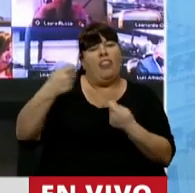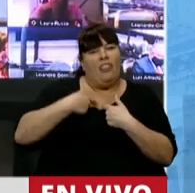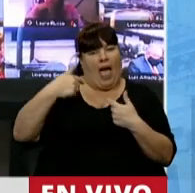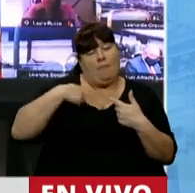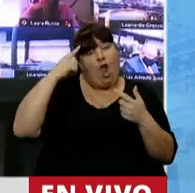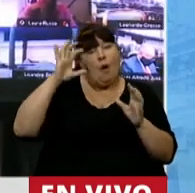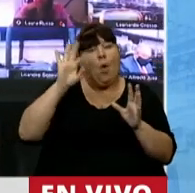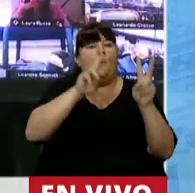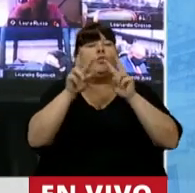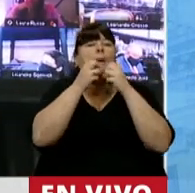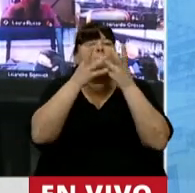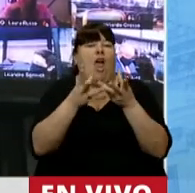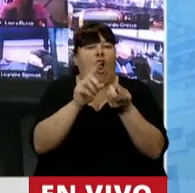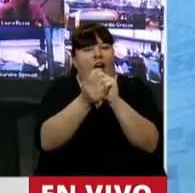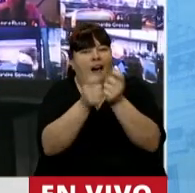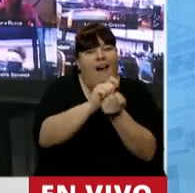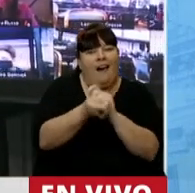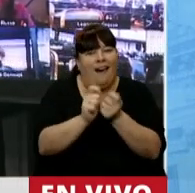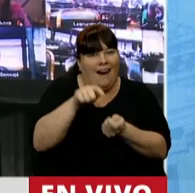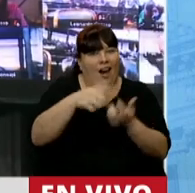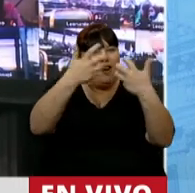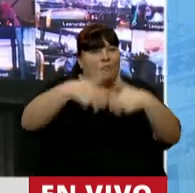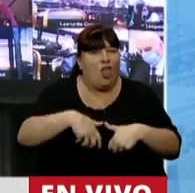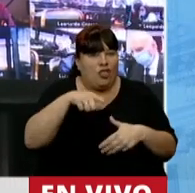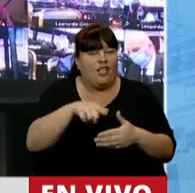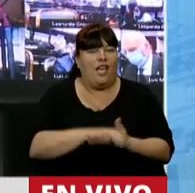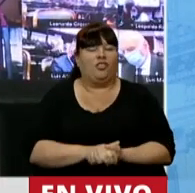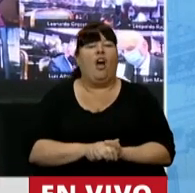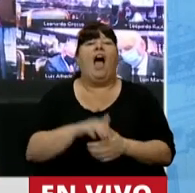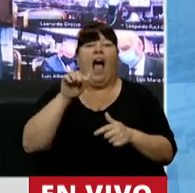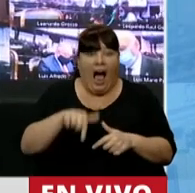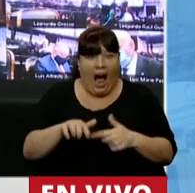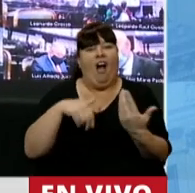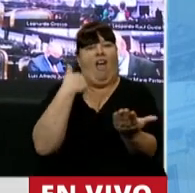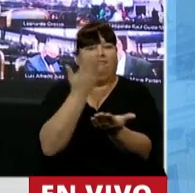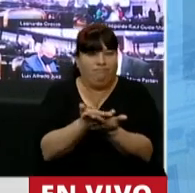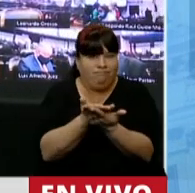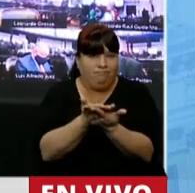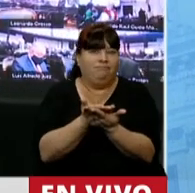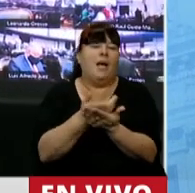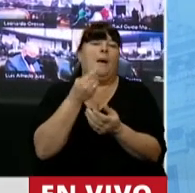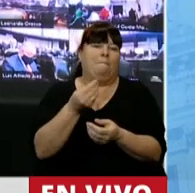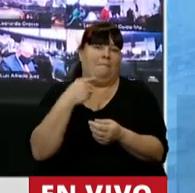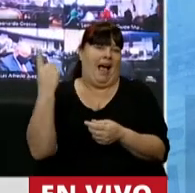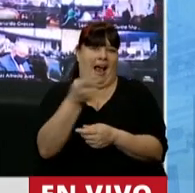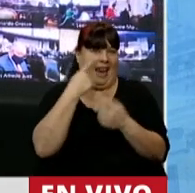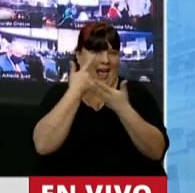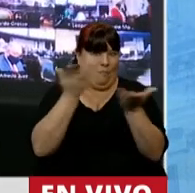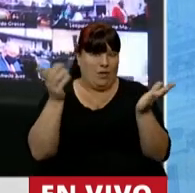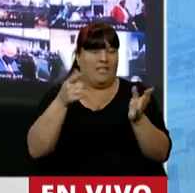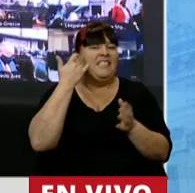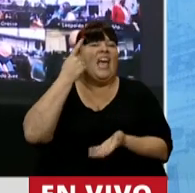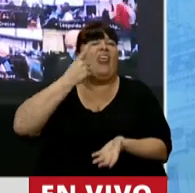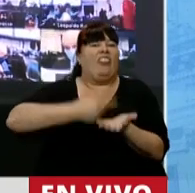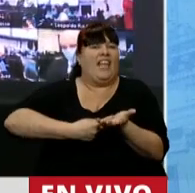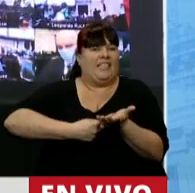a mi juicio, mejorar el contenido del proyecto que ahora estamos poniendo a consideración y que ya tiene